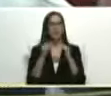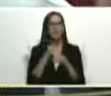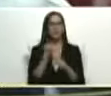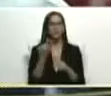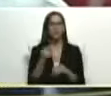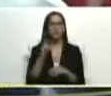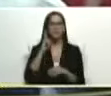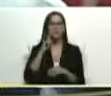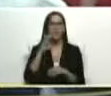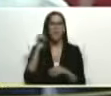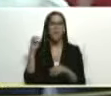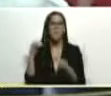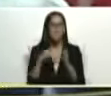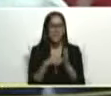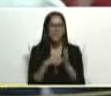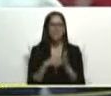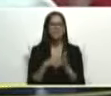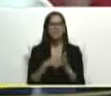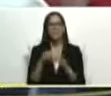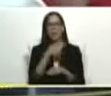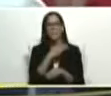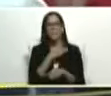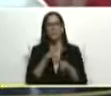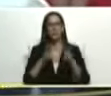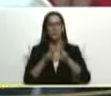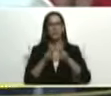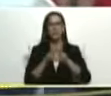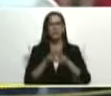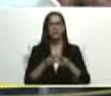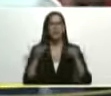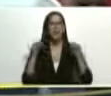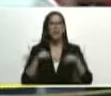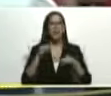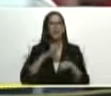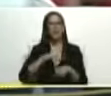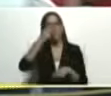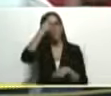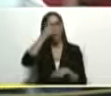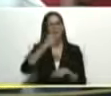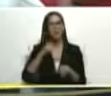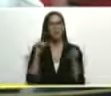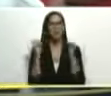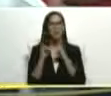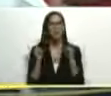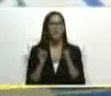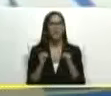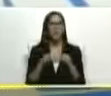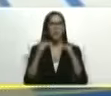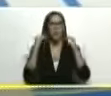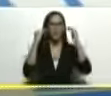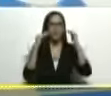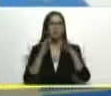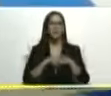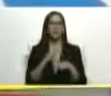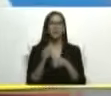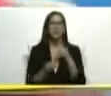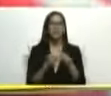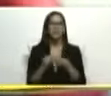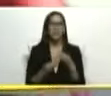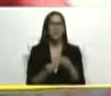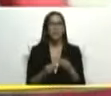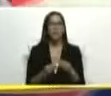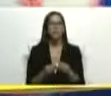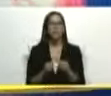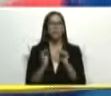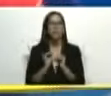100.000 de la gran misión vivienda Venezuela aquí está el pueblo feliz mi comandante porque ellos hicieron un